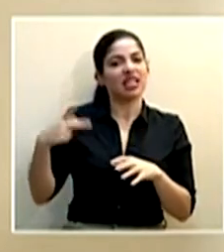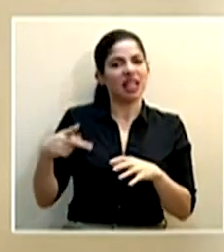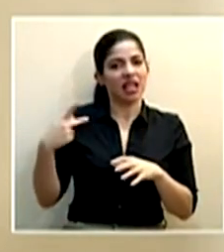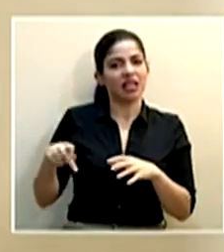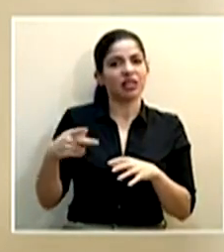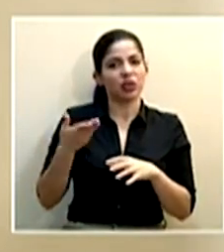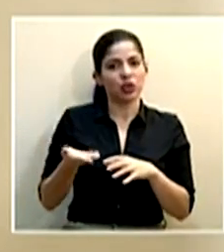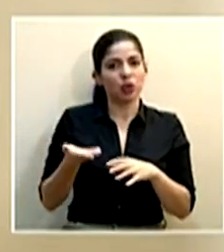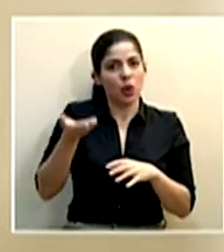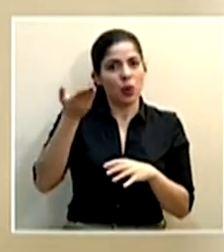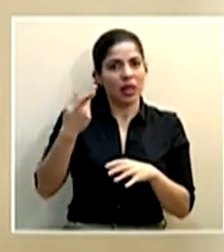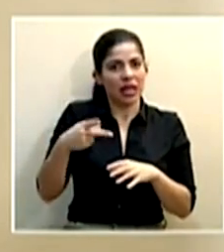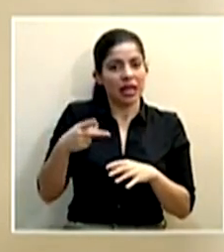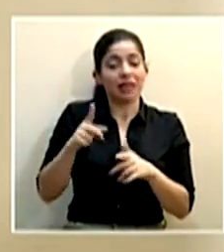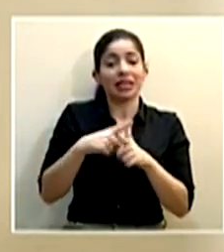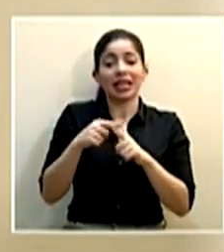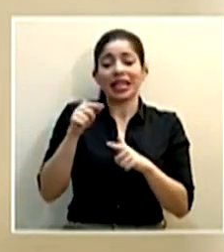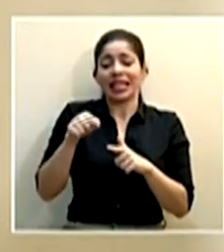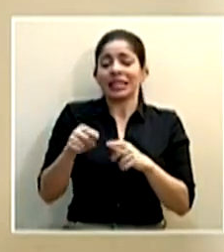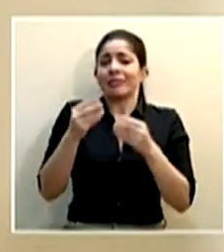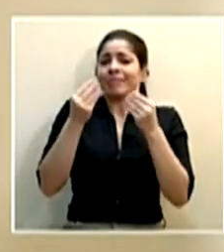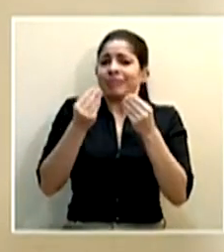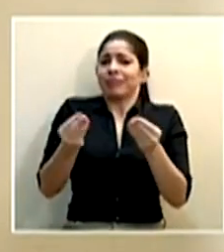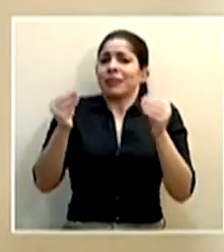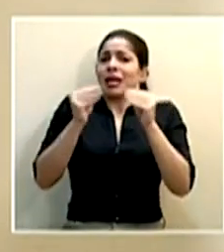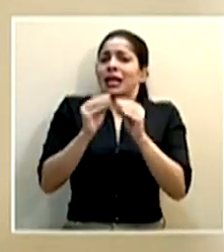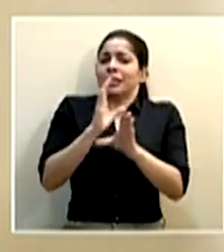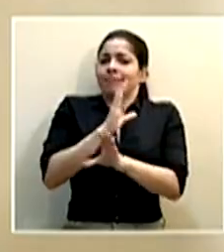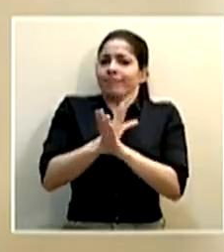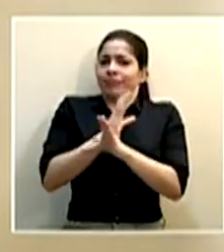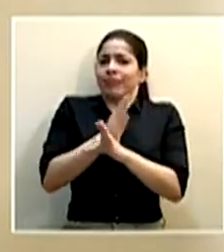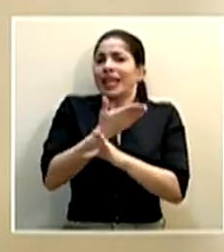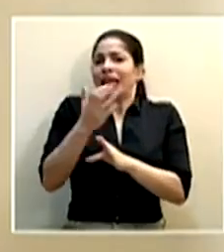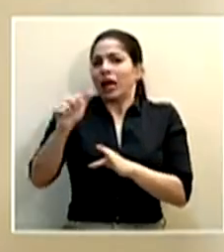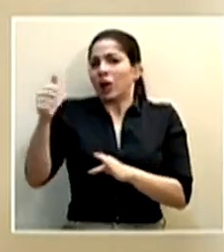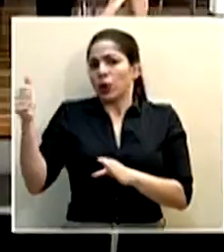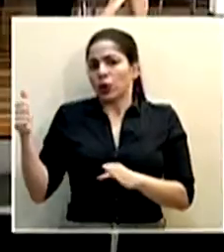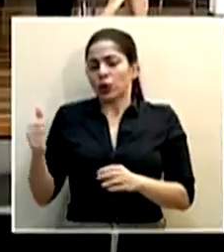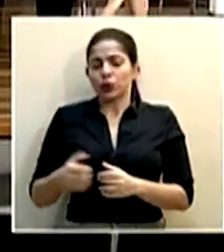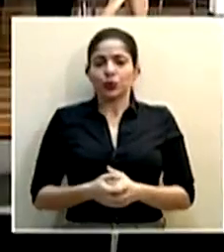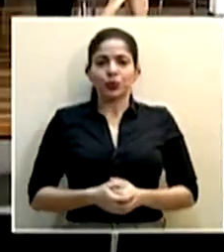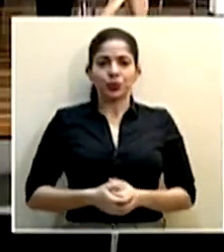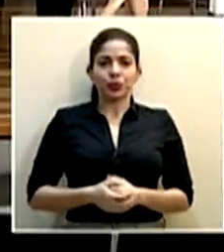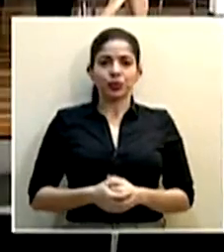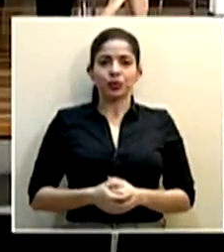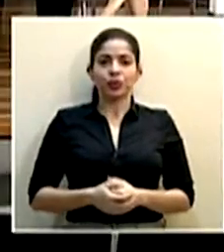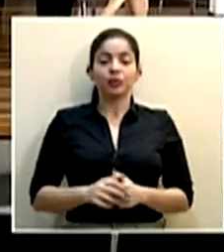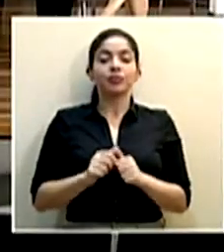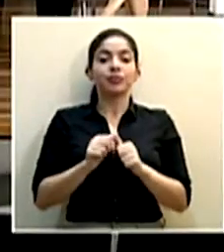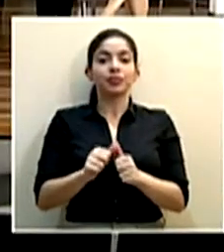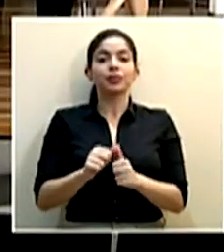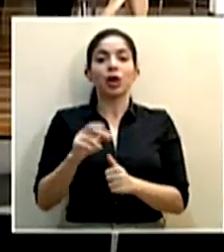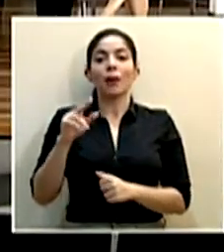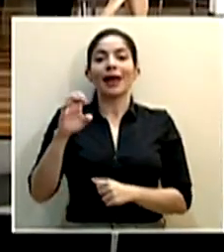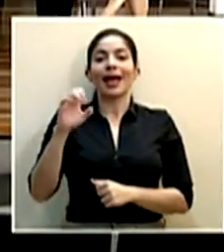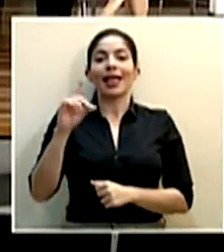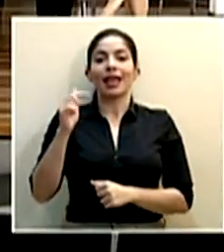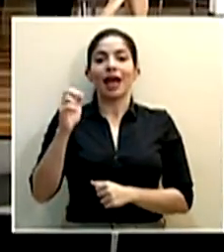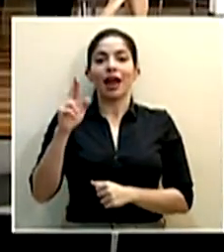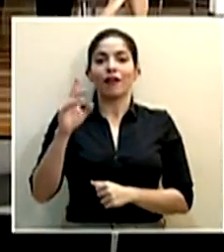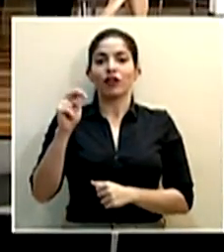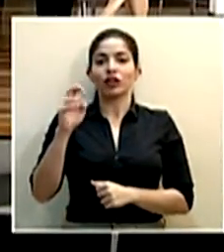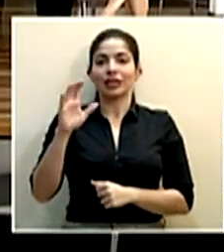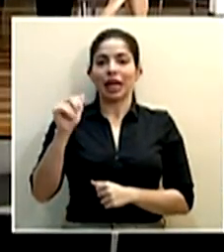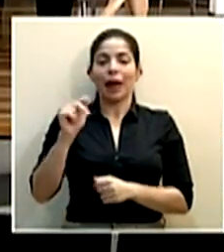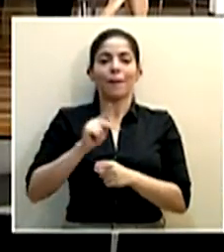incrementado. Así que esas son las que tienen que tener muchísimo más cuidado que el resto. Continuamos con el colega Edgar Fonseca de